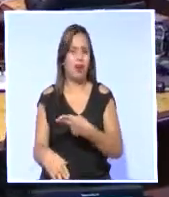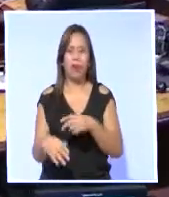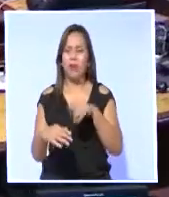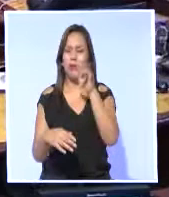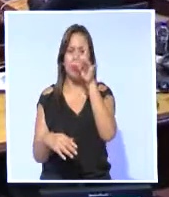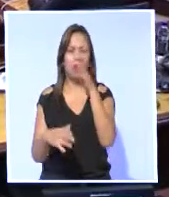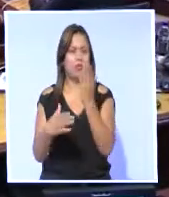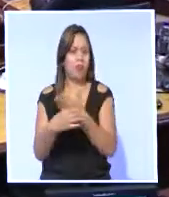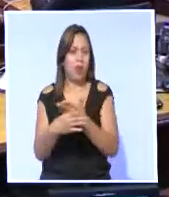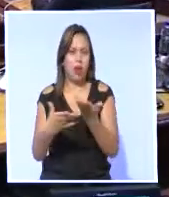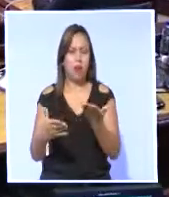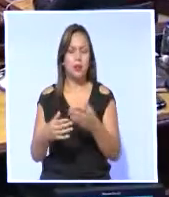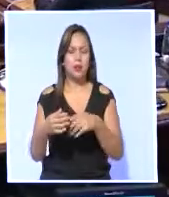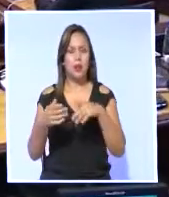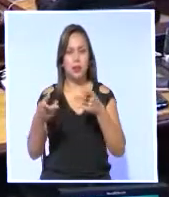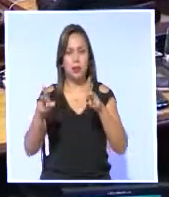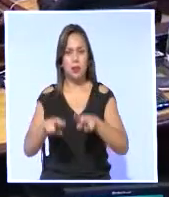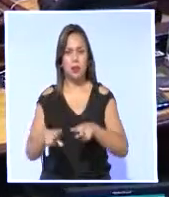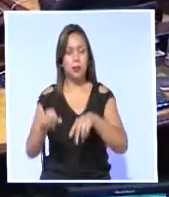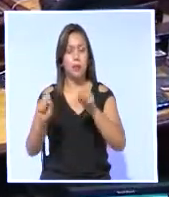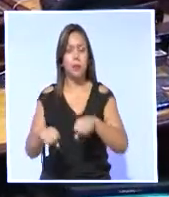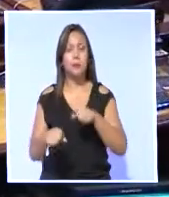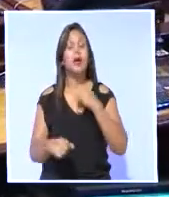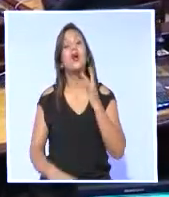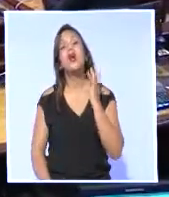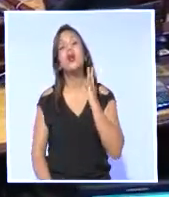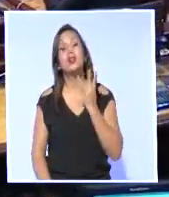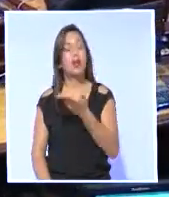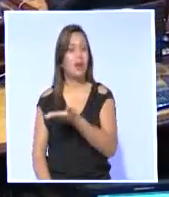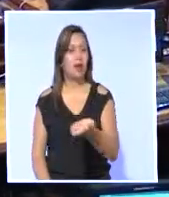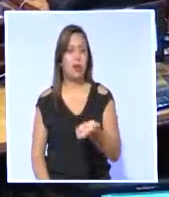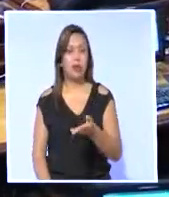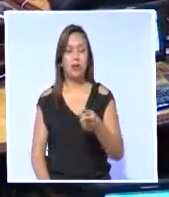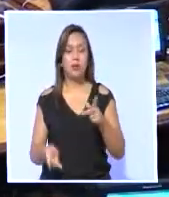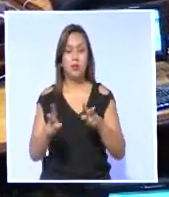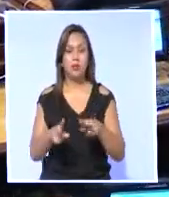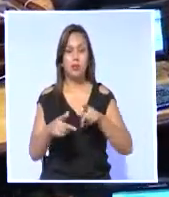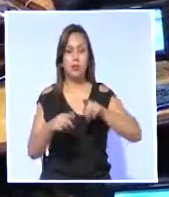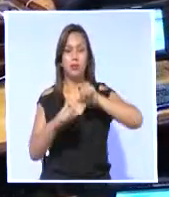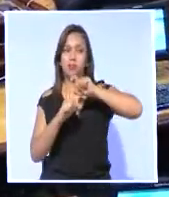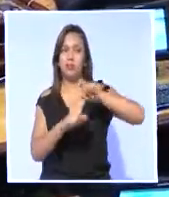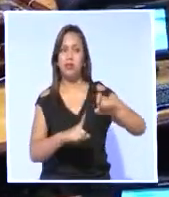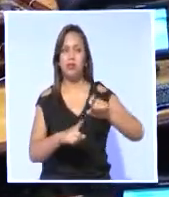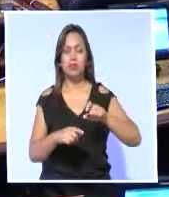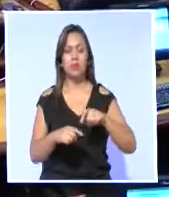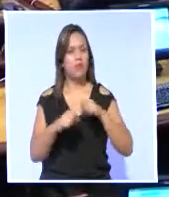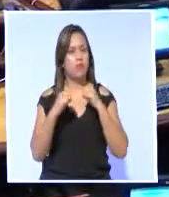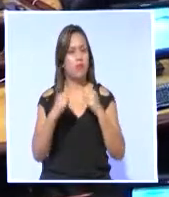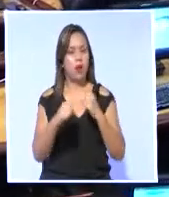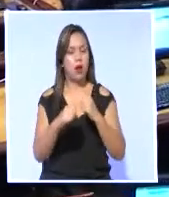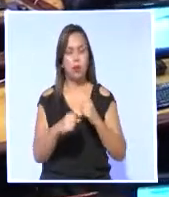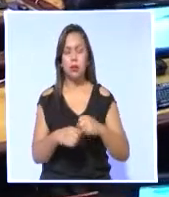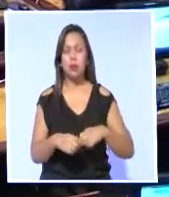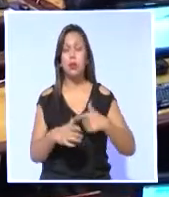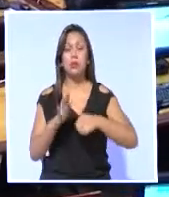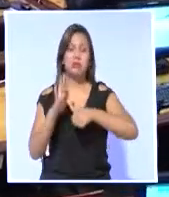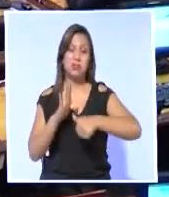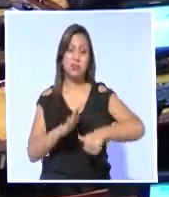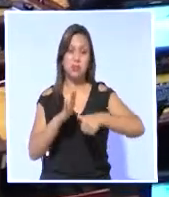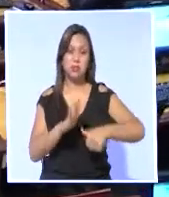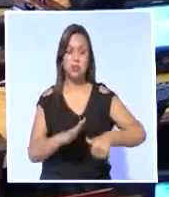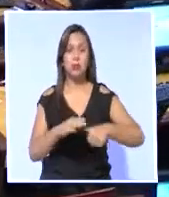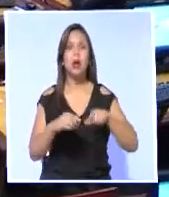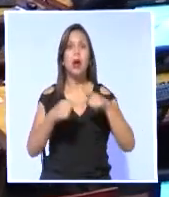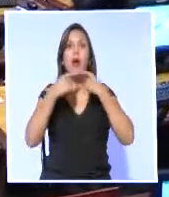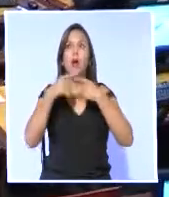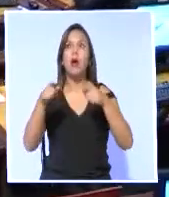con el fin de generar una burla grosera, sin reparar para ellos en expresiones vulgares, xenófobas y racistas que reproducen e incitan